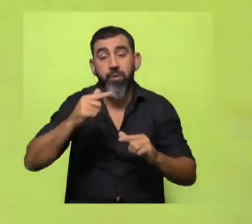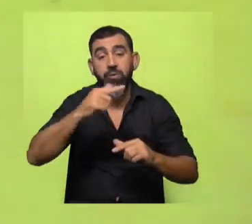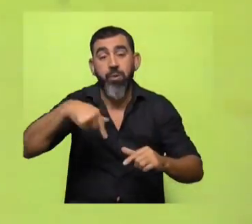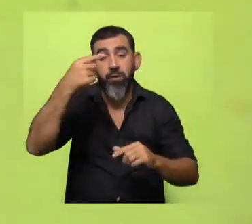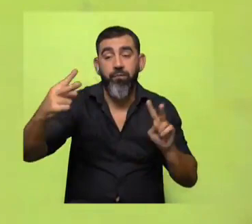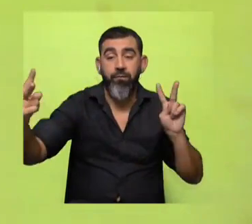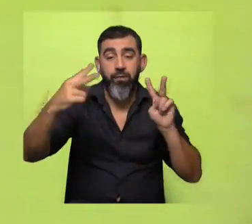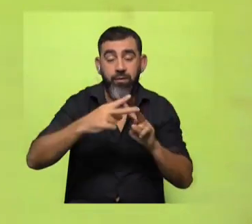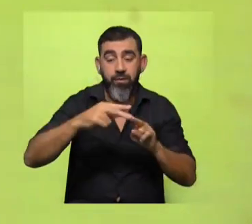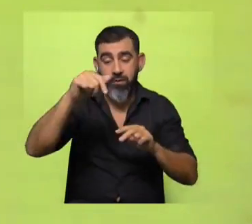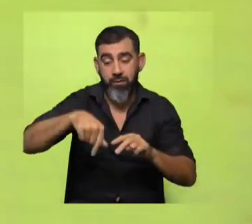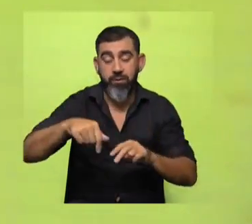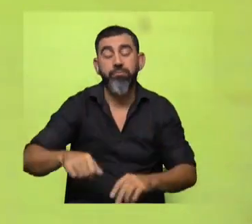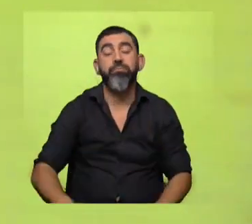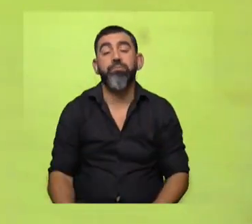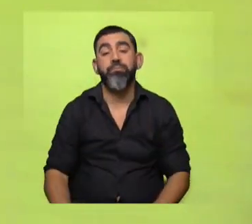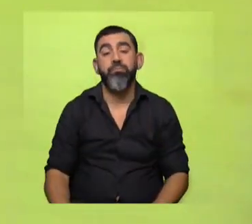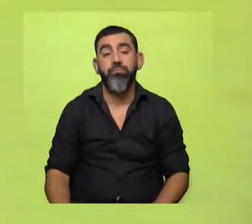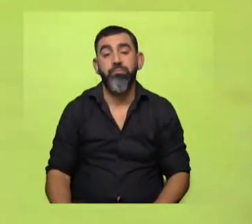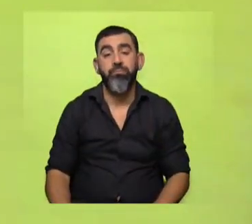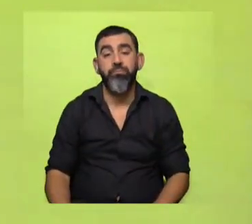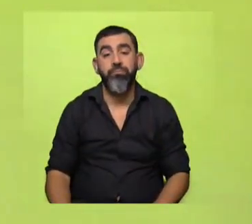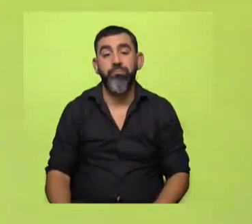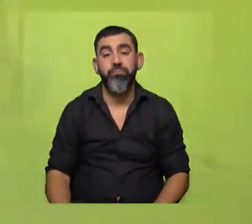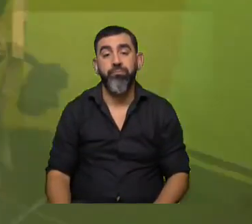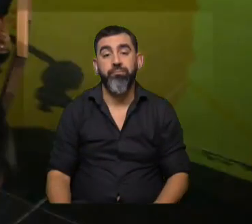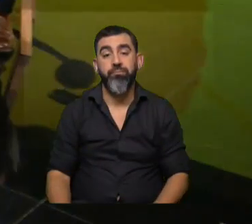siempre la semana que viene aquí en Sobre Ciencia y en TV Ciudad